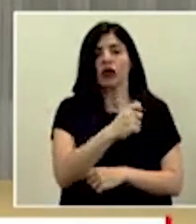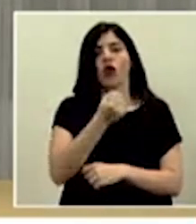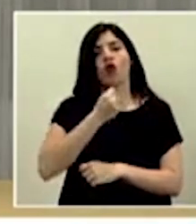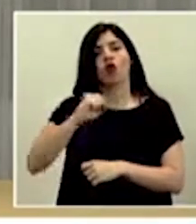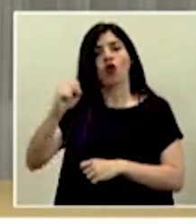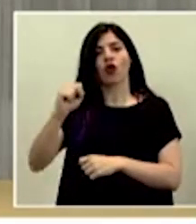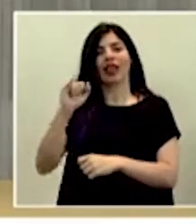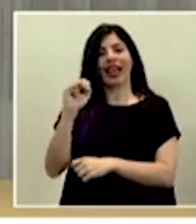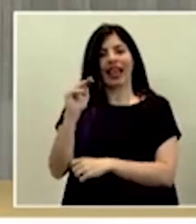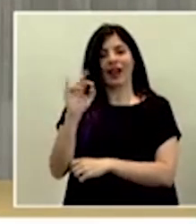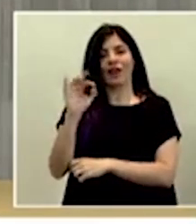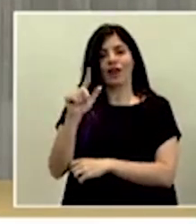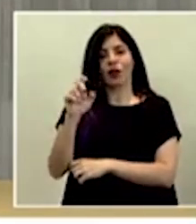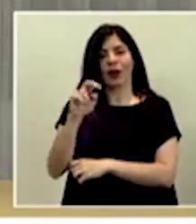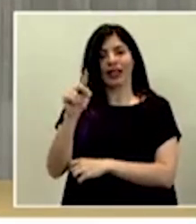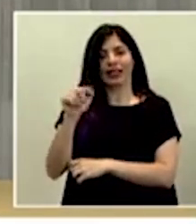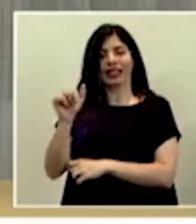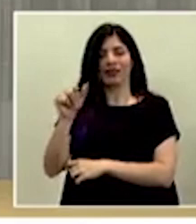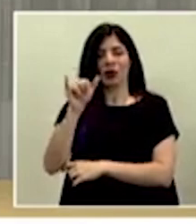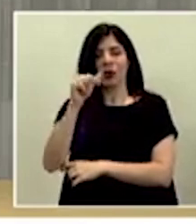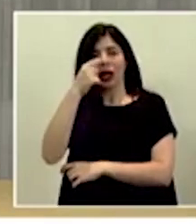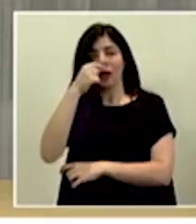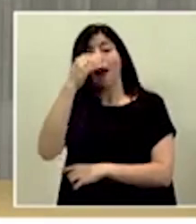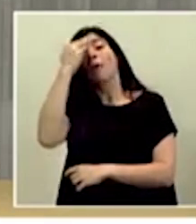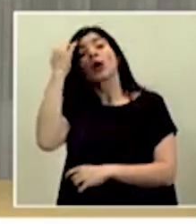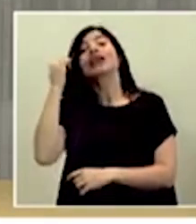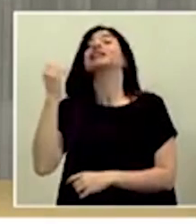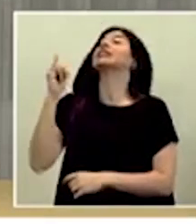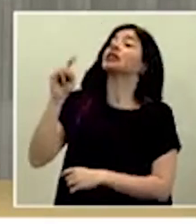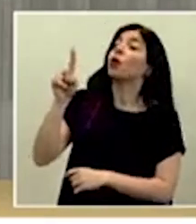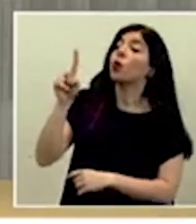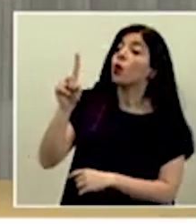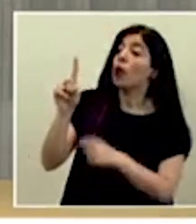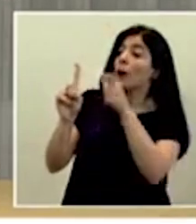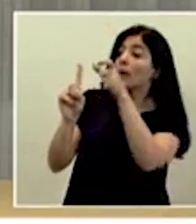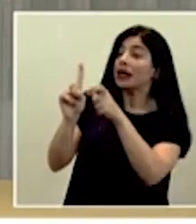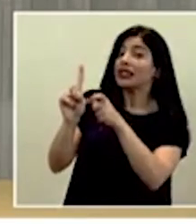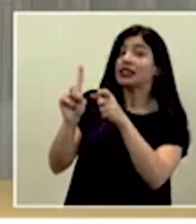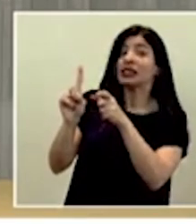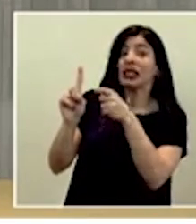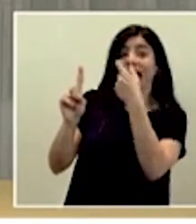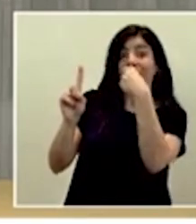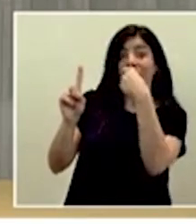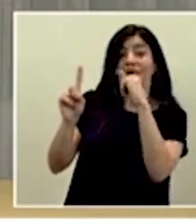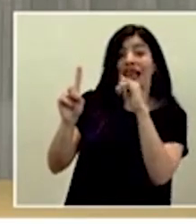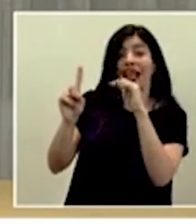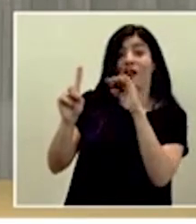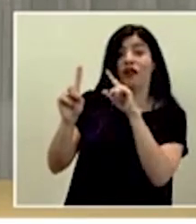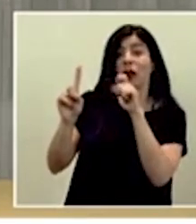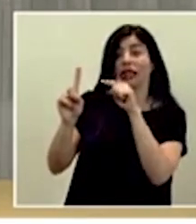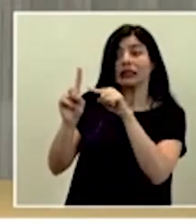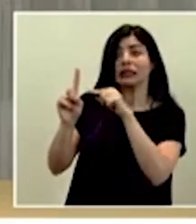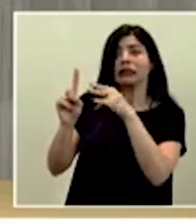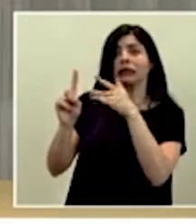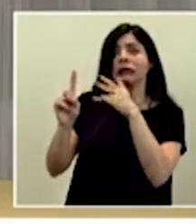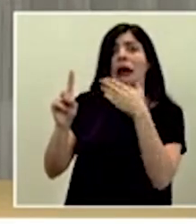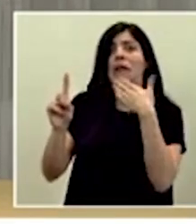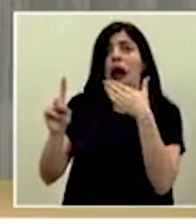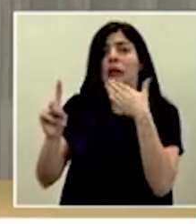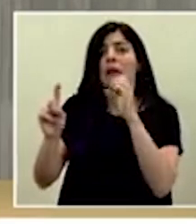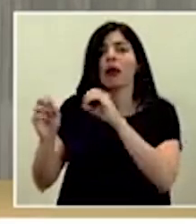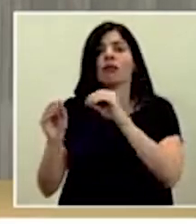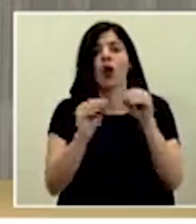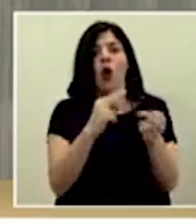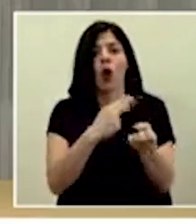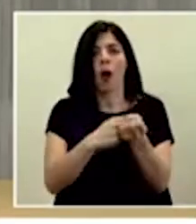Y esto es muy importante porque un paciente de influenza se puede complicar. Puede terminar en un hospital, puede